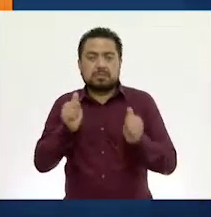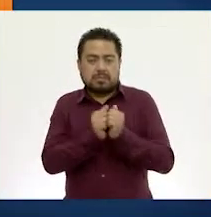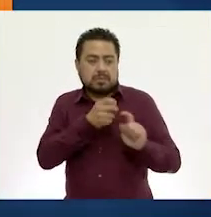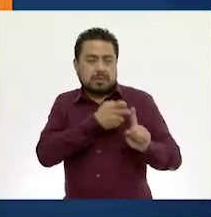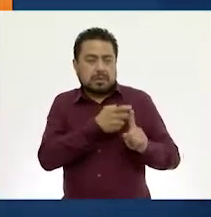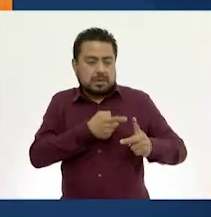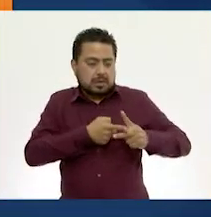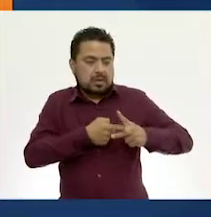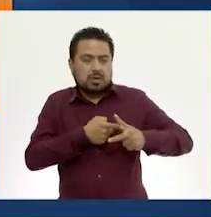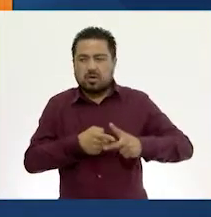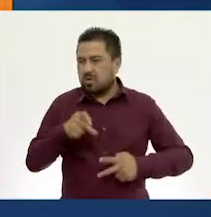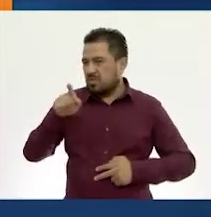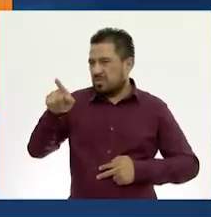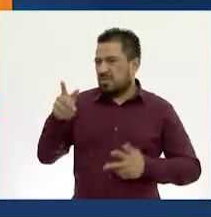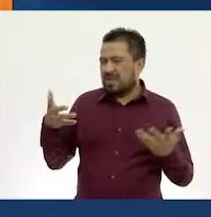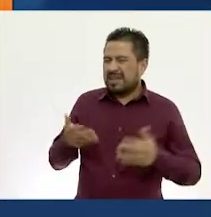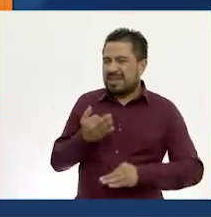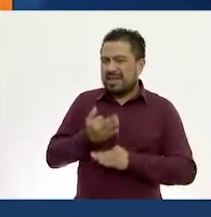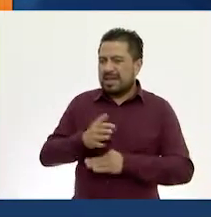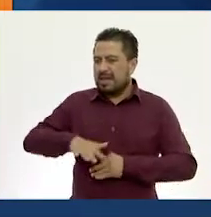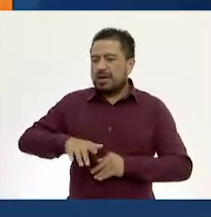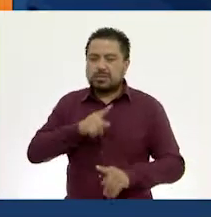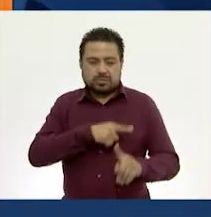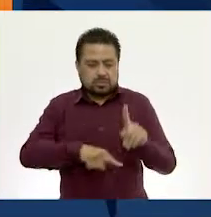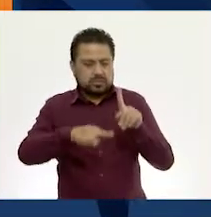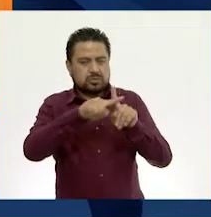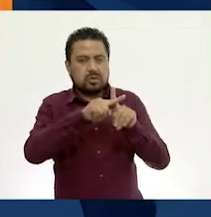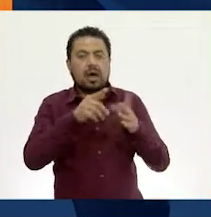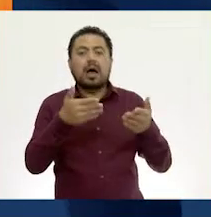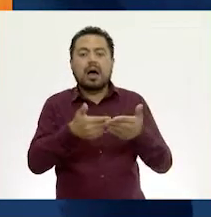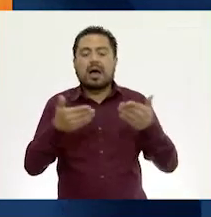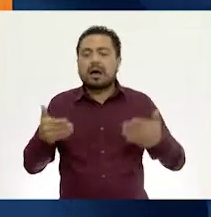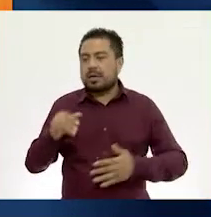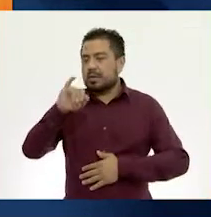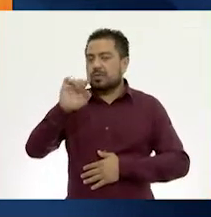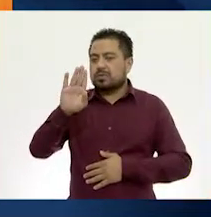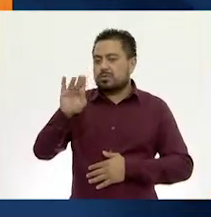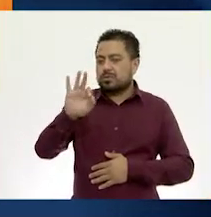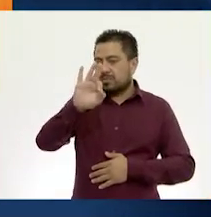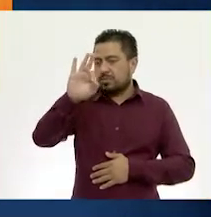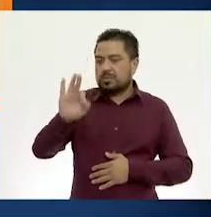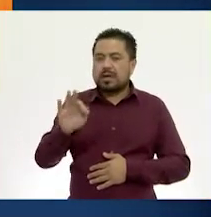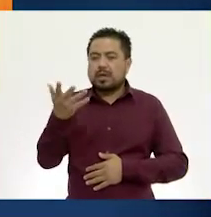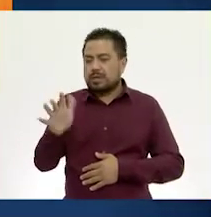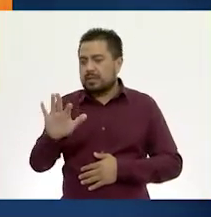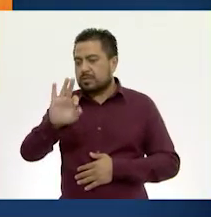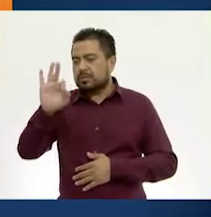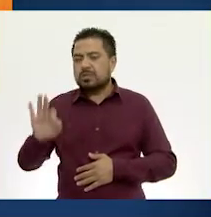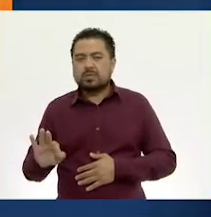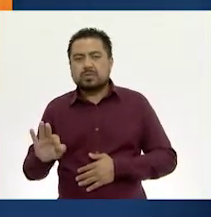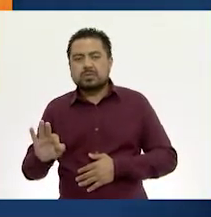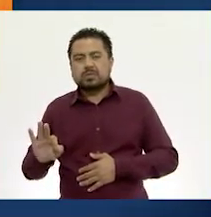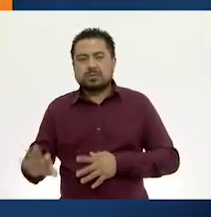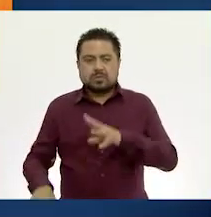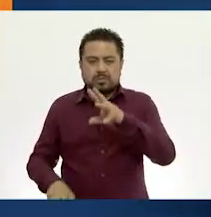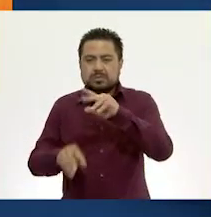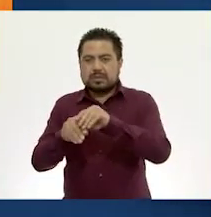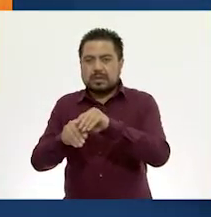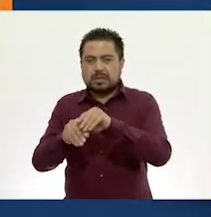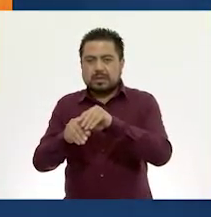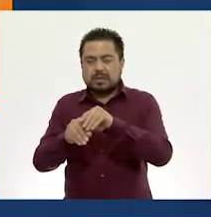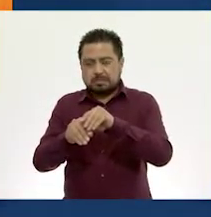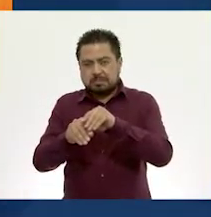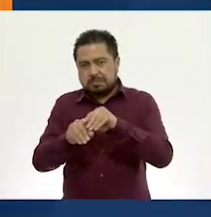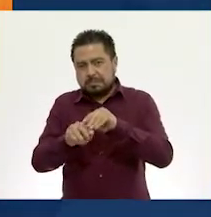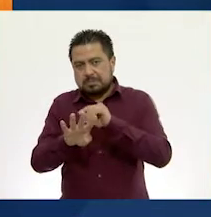operación que tú hiciste. Ajá. Sumando, y ahora sí, el 90% y el 10%, que es lo equivalente a